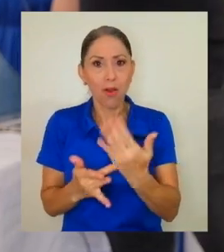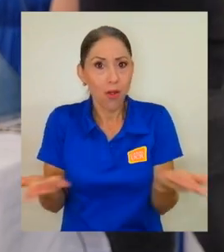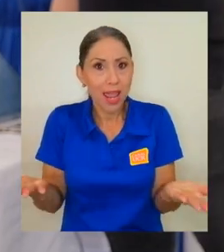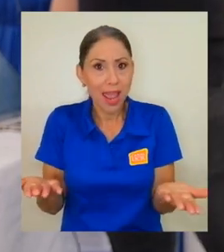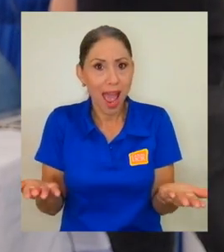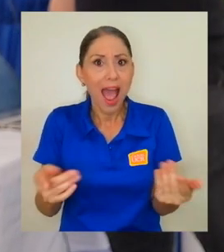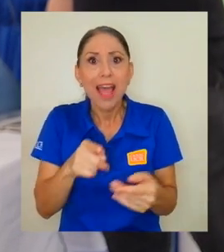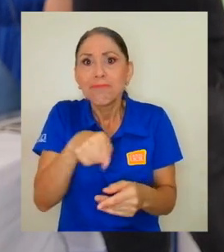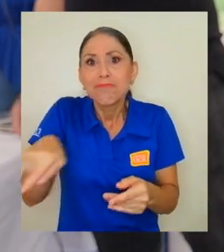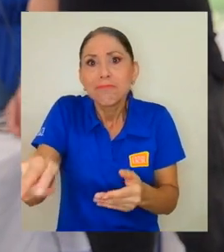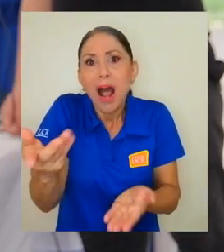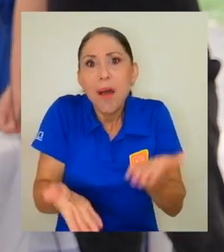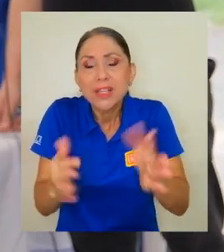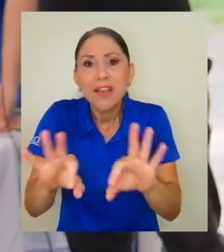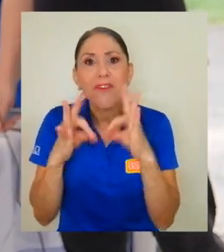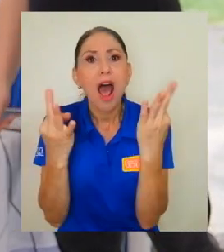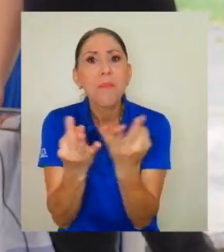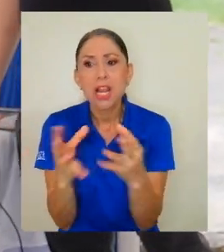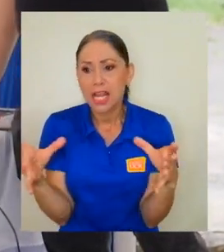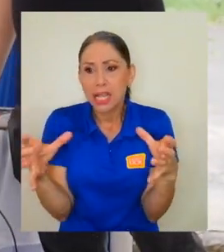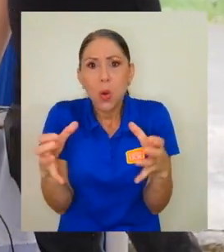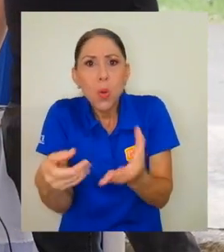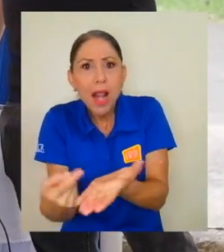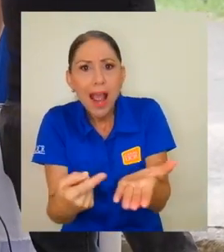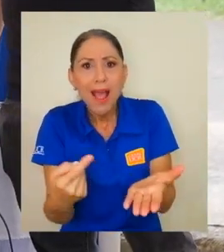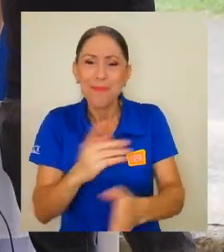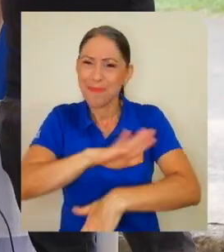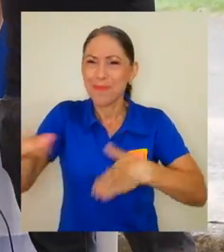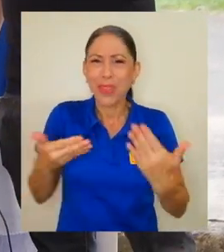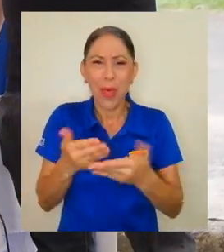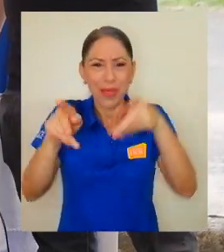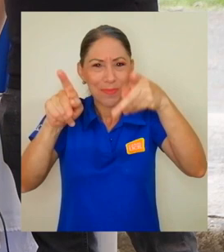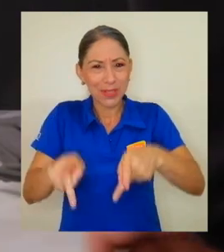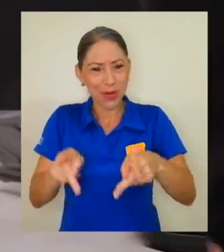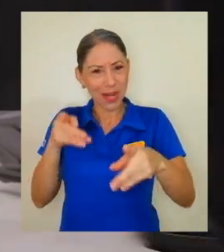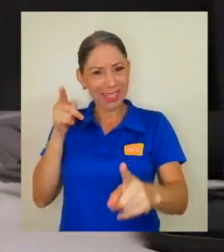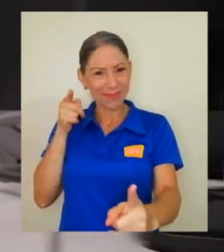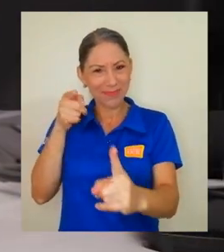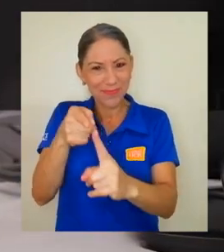que se unen en familia, para todos va dirigido a este evento.